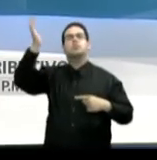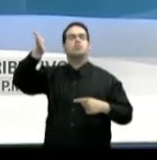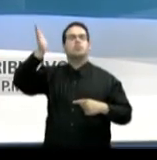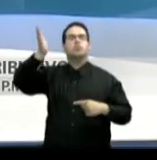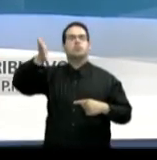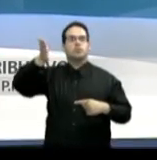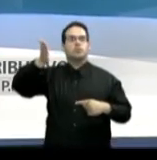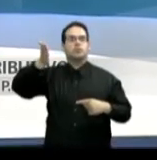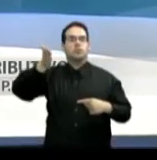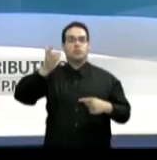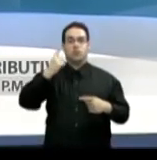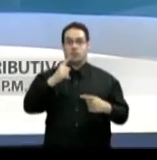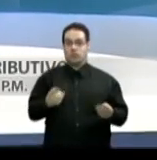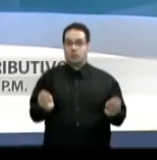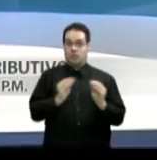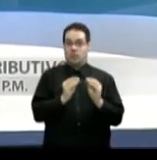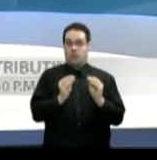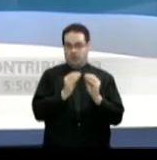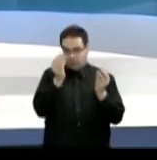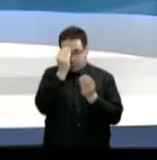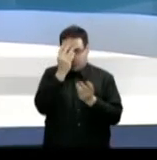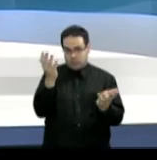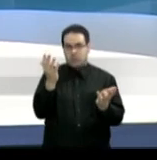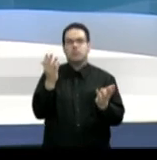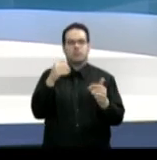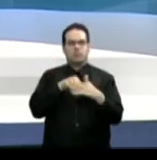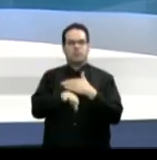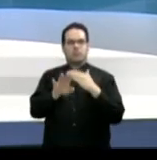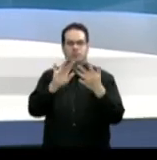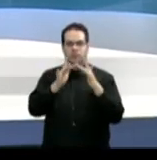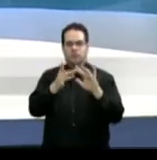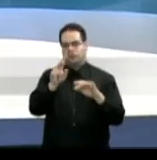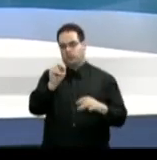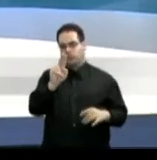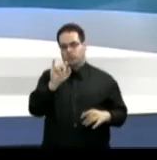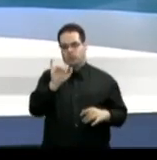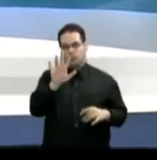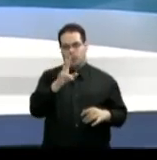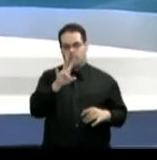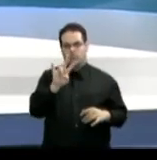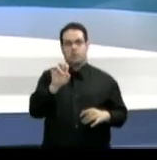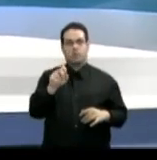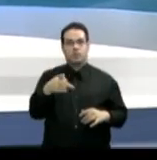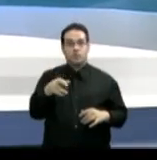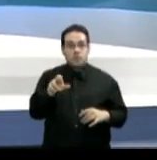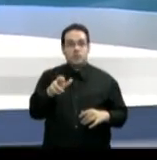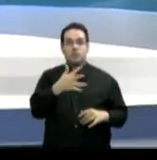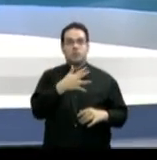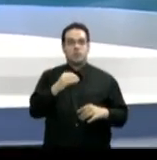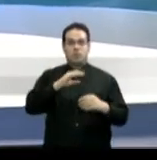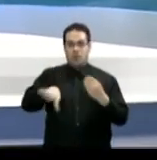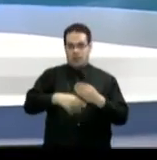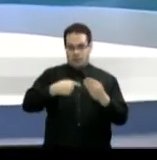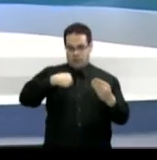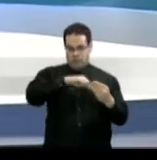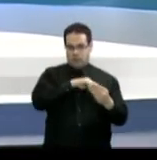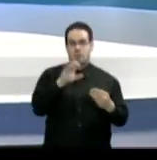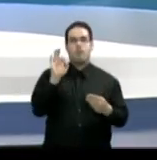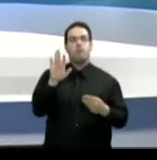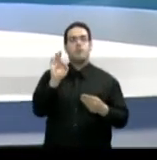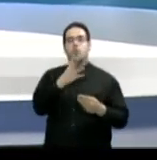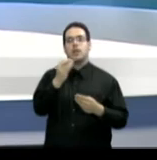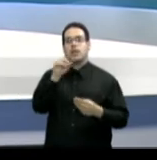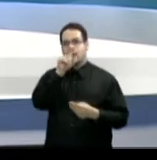contributiva para ver estas y otras noticias visite nuestra página de noticias 24 7 punto br y síganos en nuestras redes